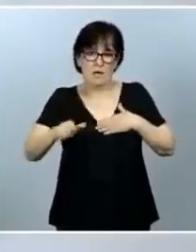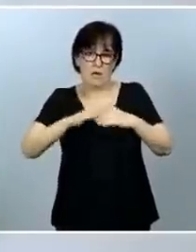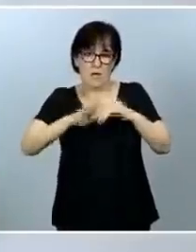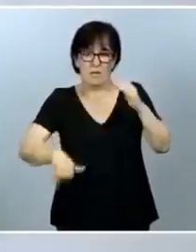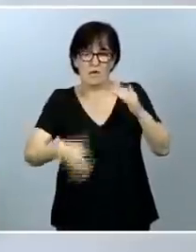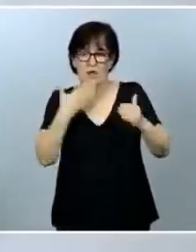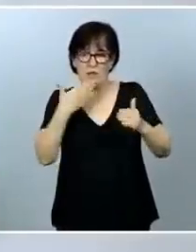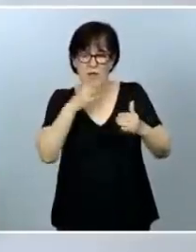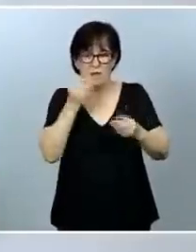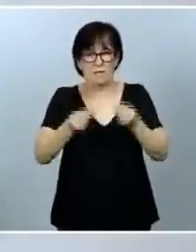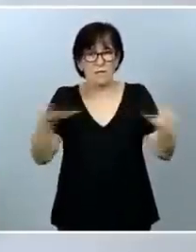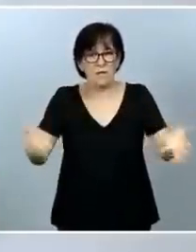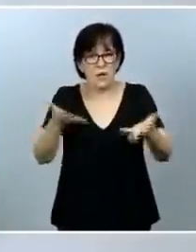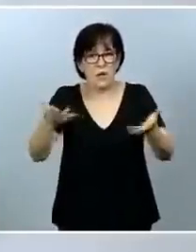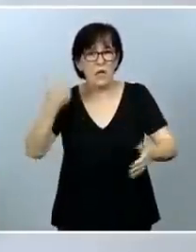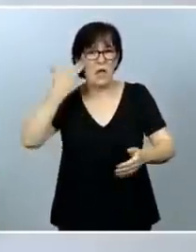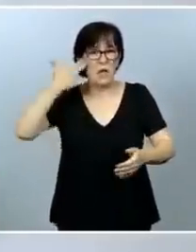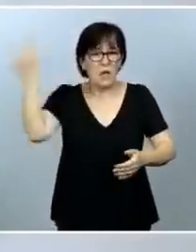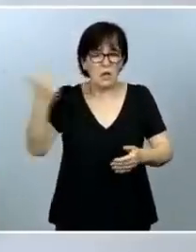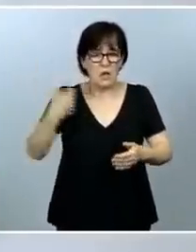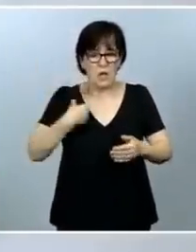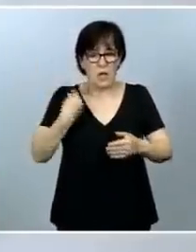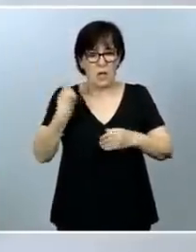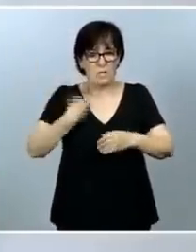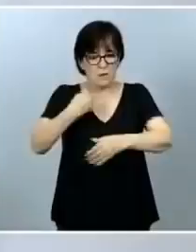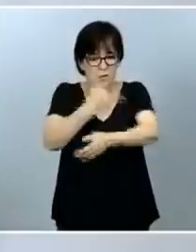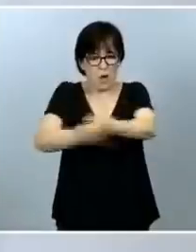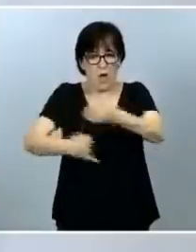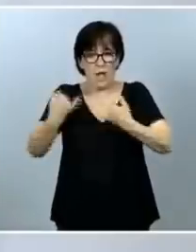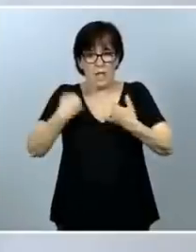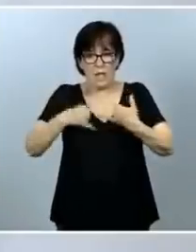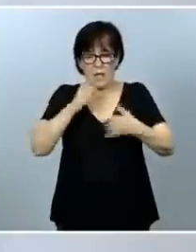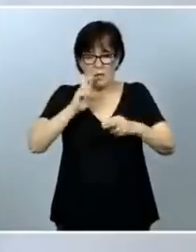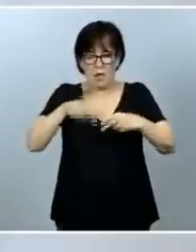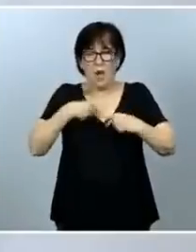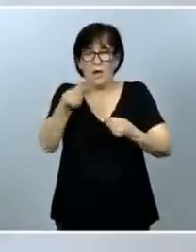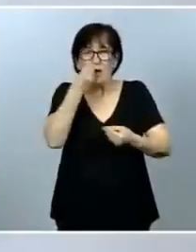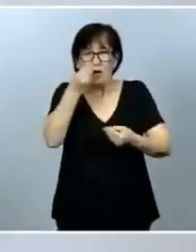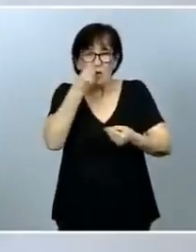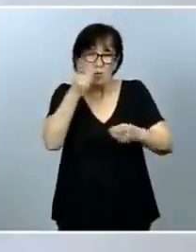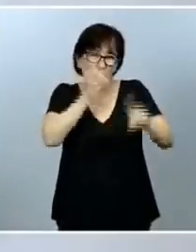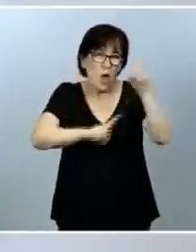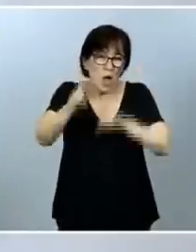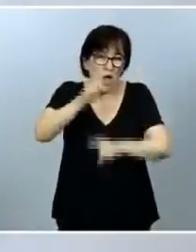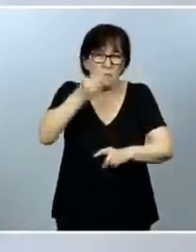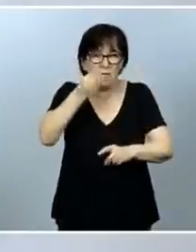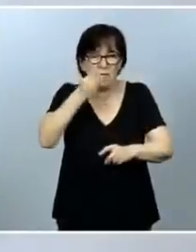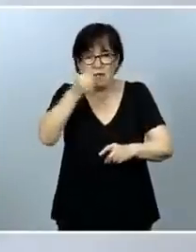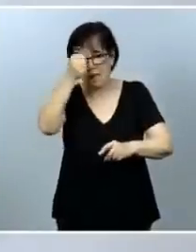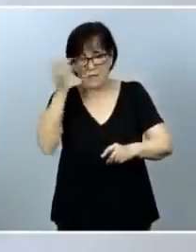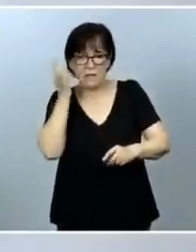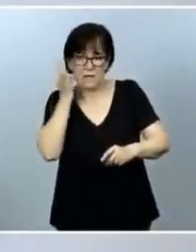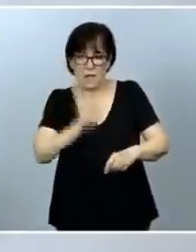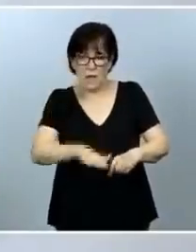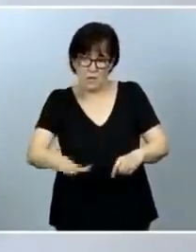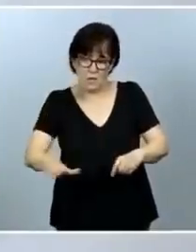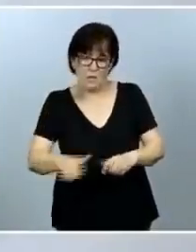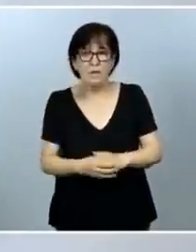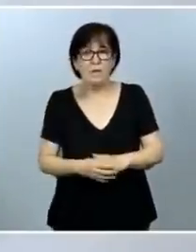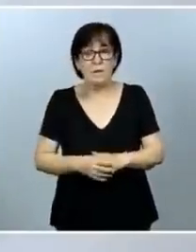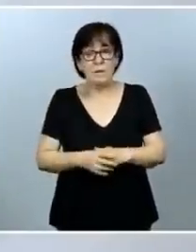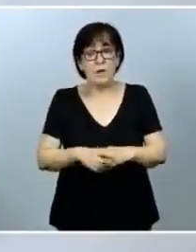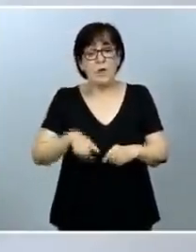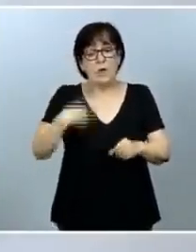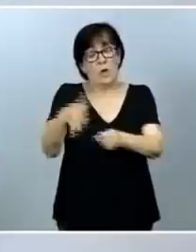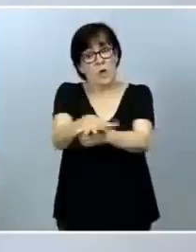las que promueven el suicidio, la autolesión o trastornos alimenticios entre niños, niñas y adolescentes. Otro ámbito